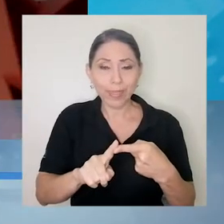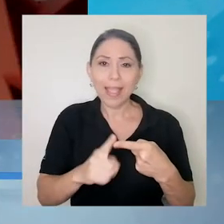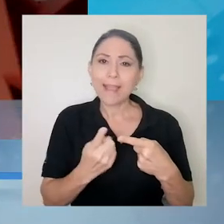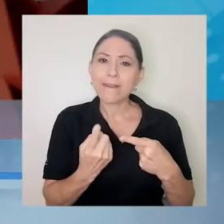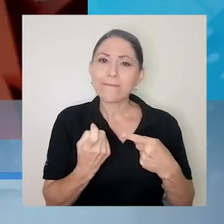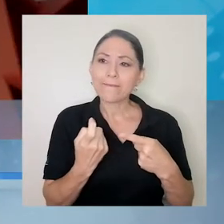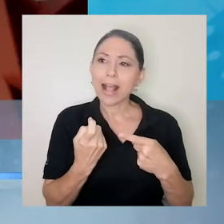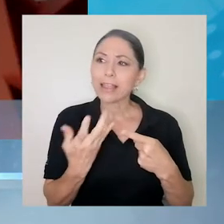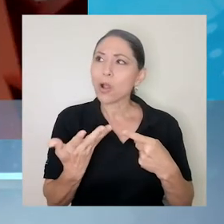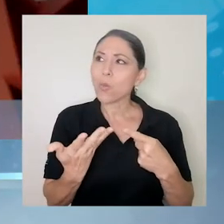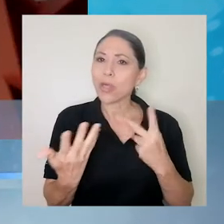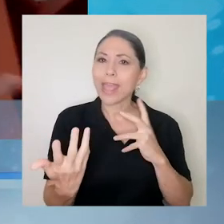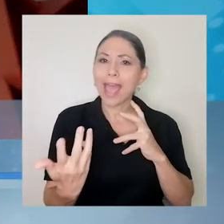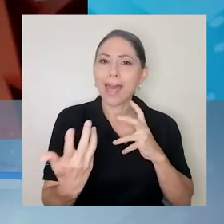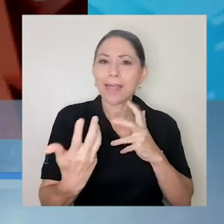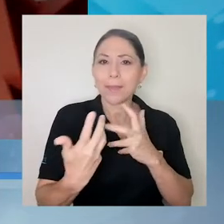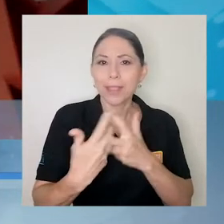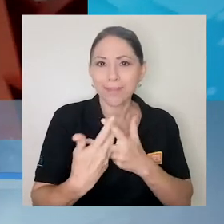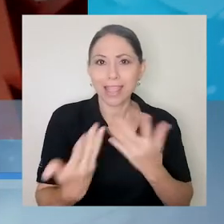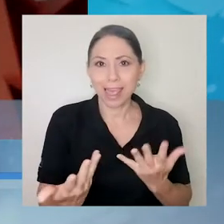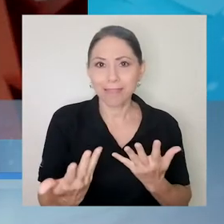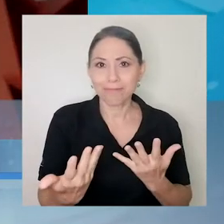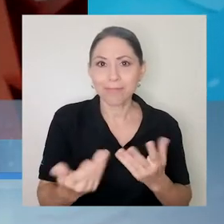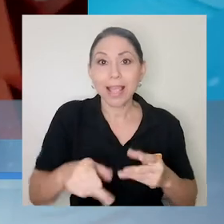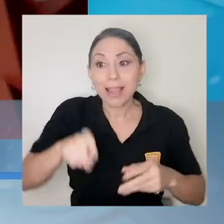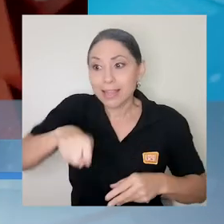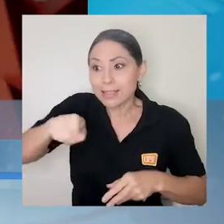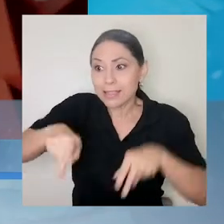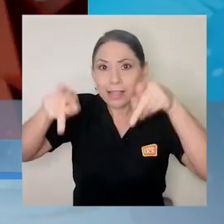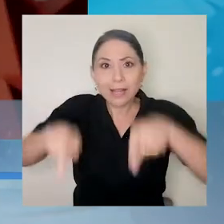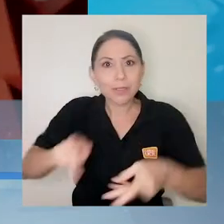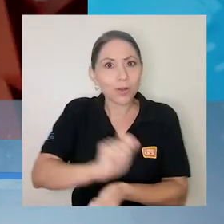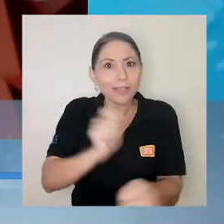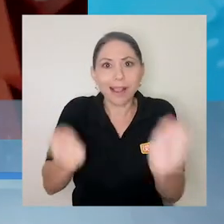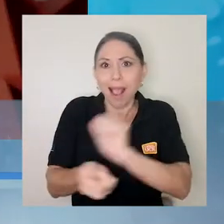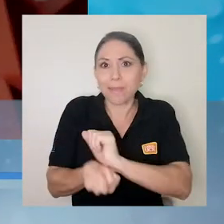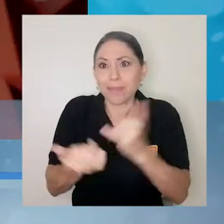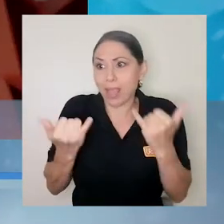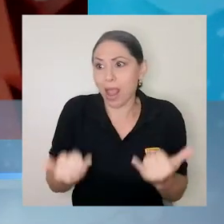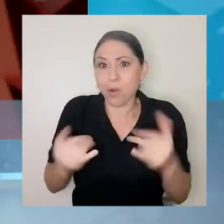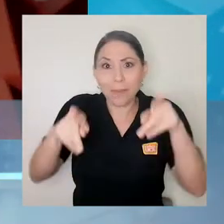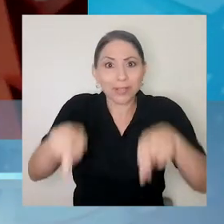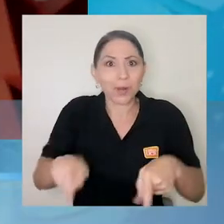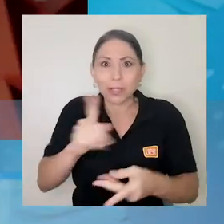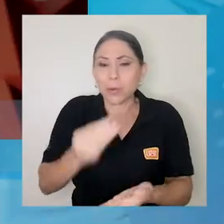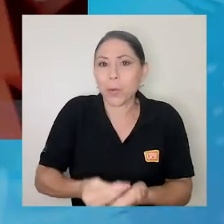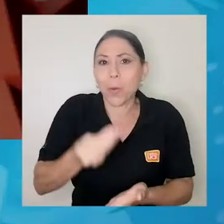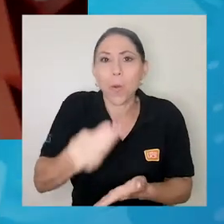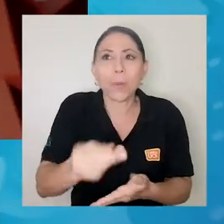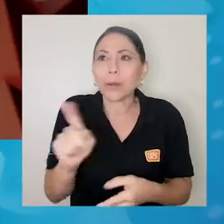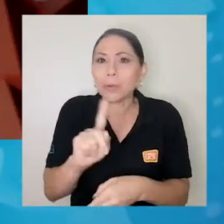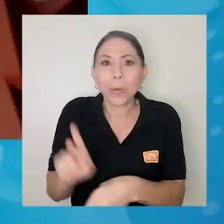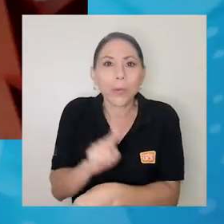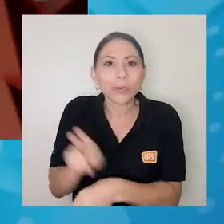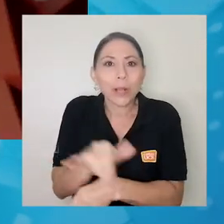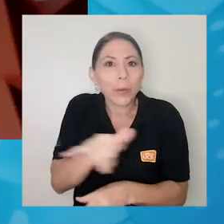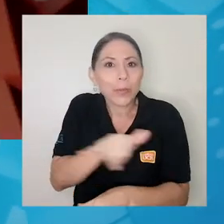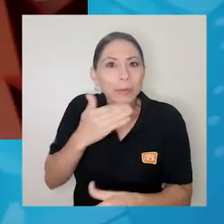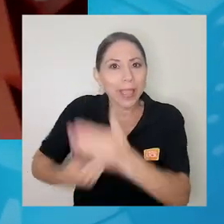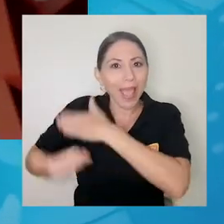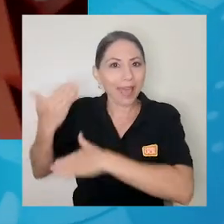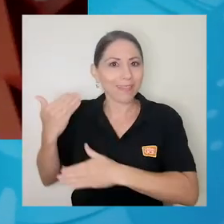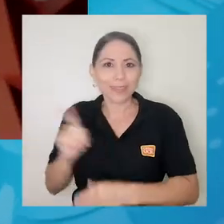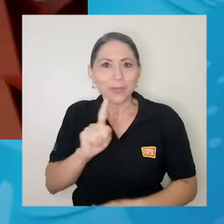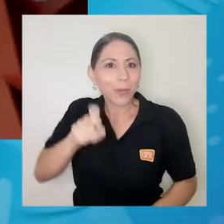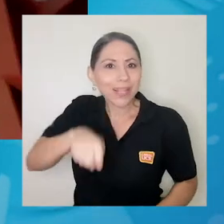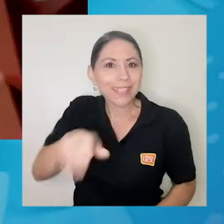adaptabilidad. Cambian las necesidades de las personas. Ahora las personas no están consumiendo lo mismo que consumían antes o no necesitan lo mismo que